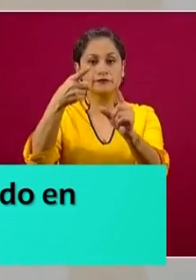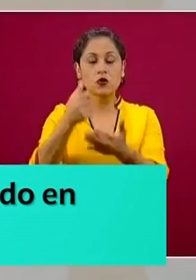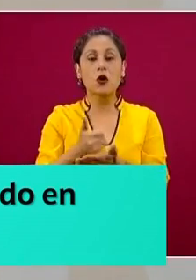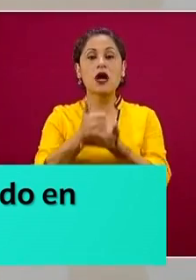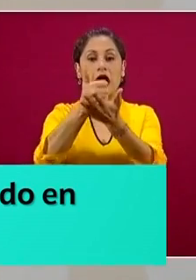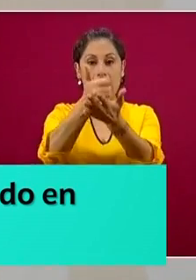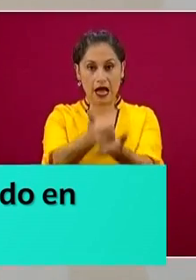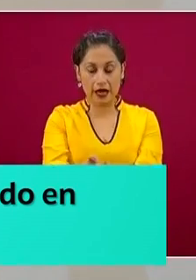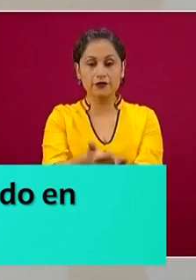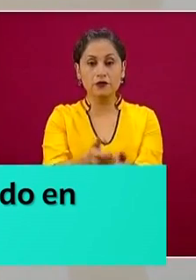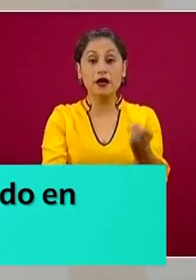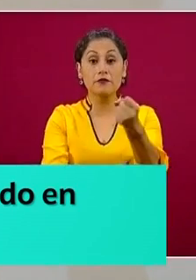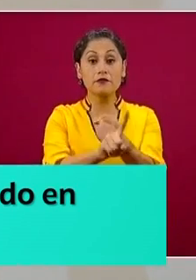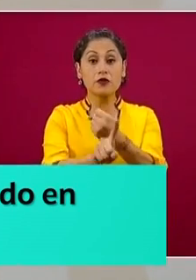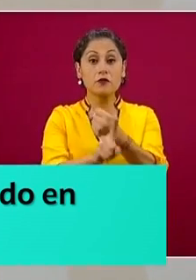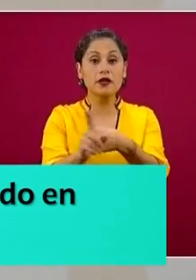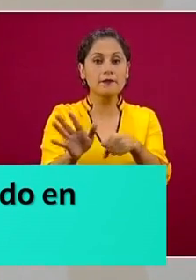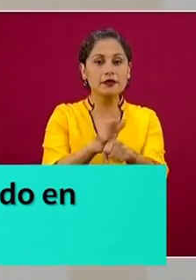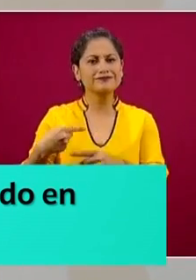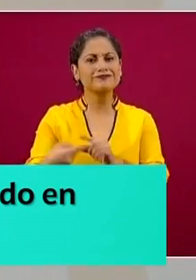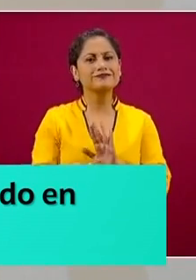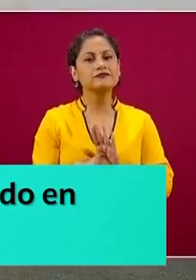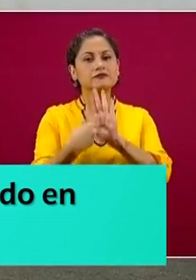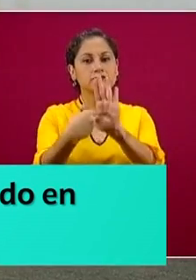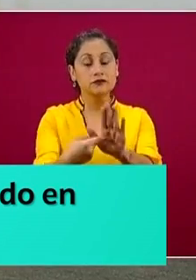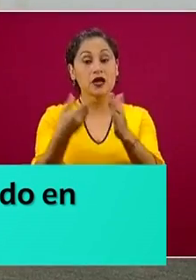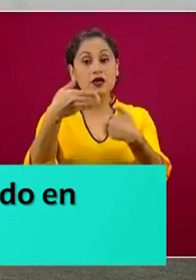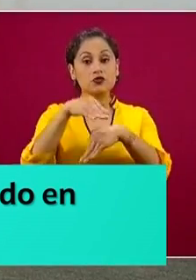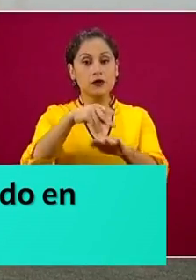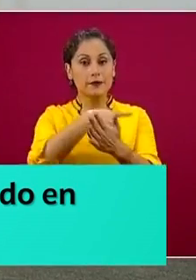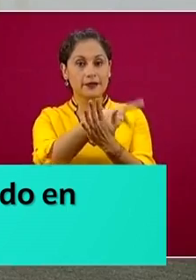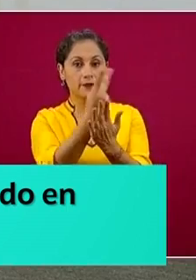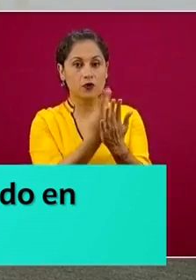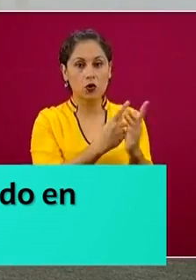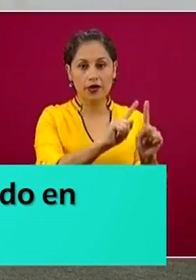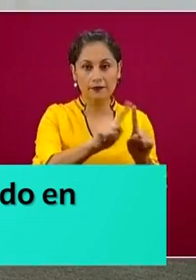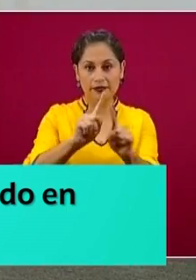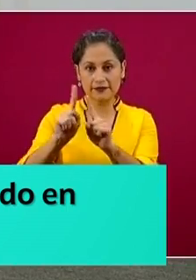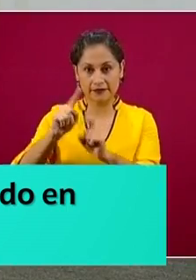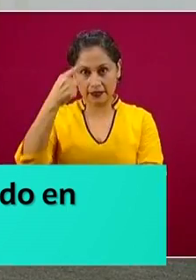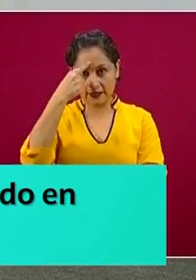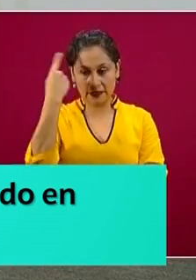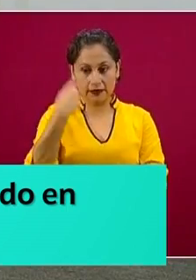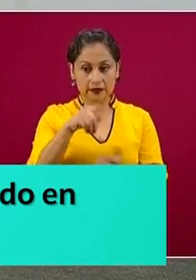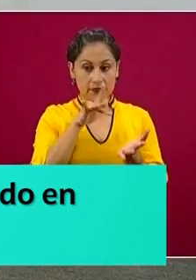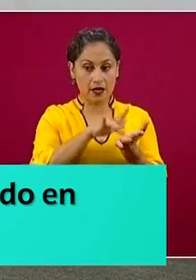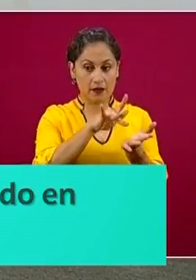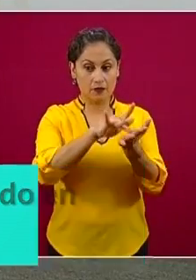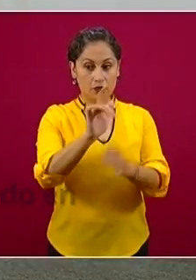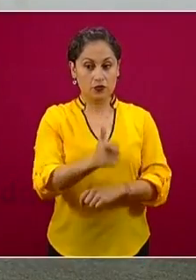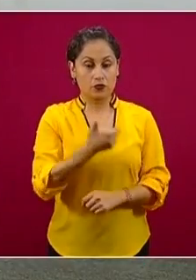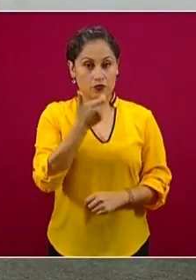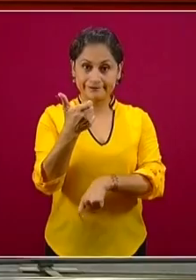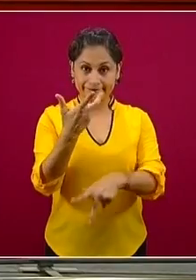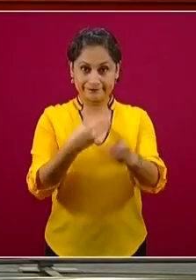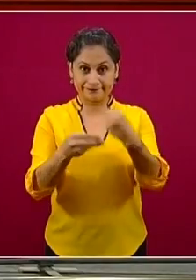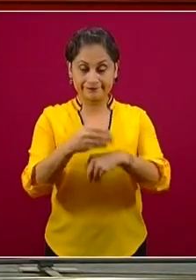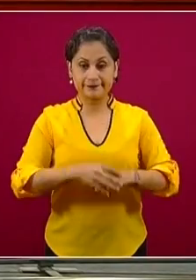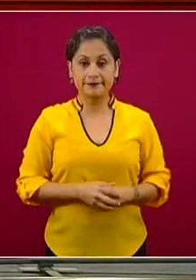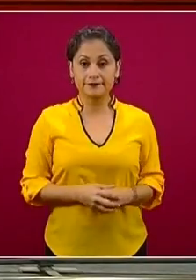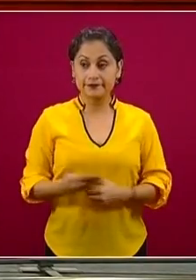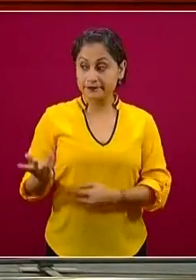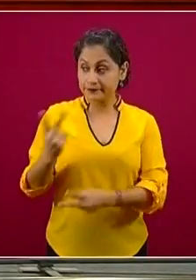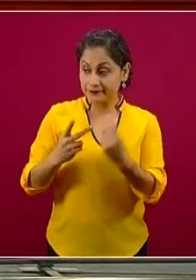542 millones de pesos a través de 21.702 cuentas de un total de 911.098 personas